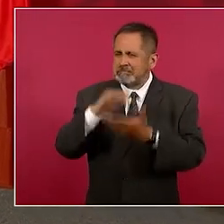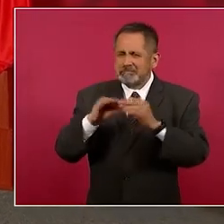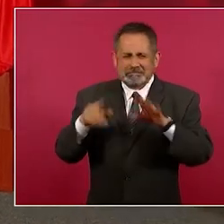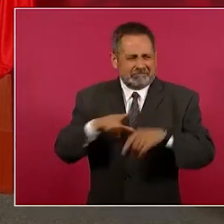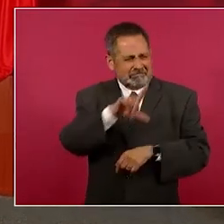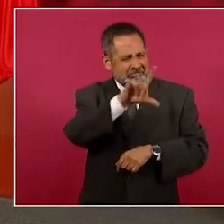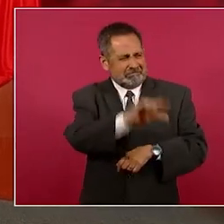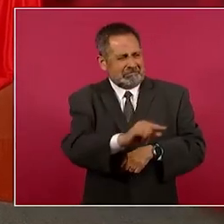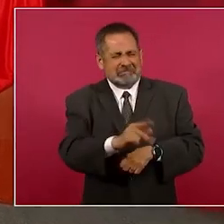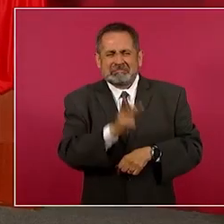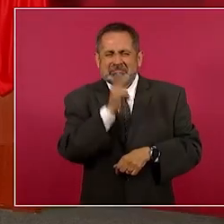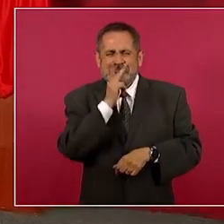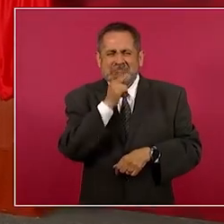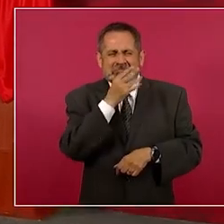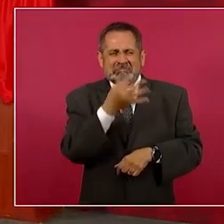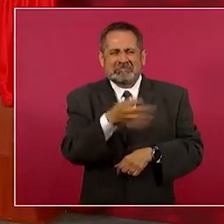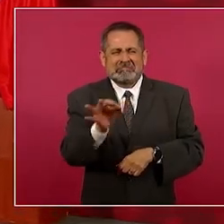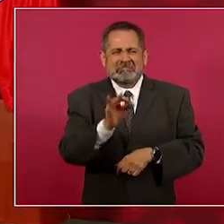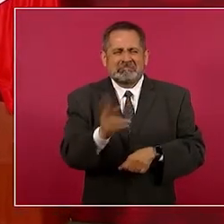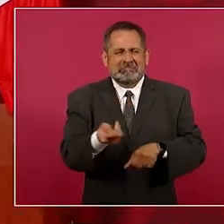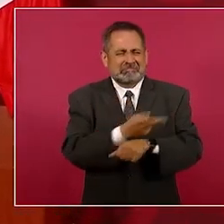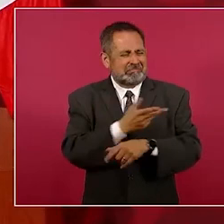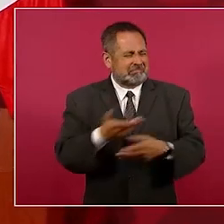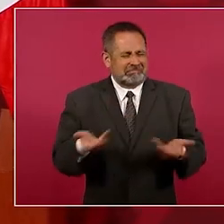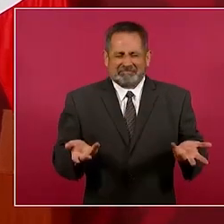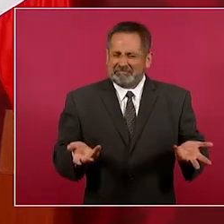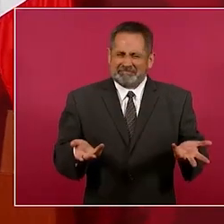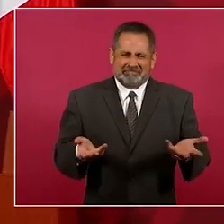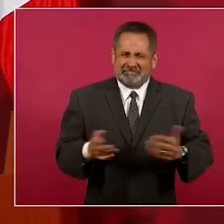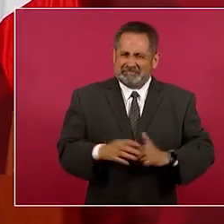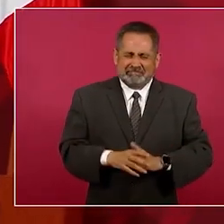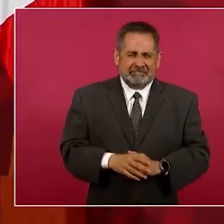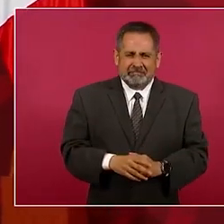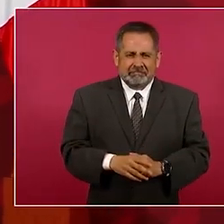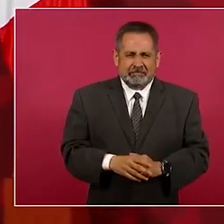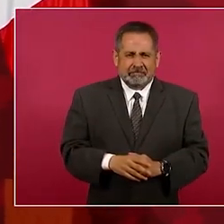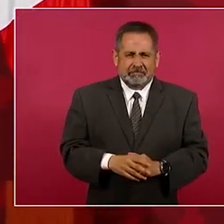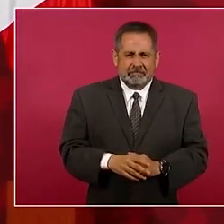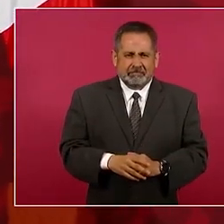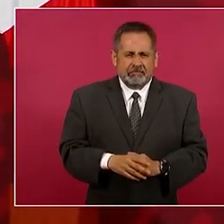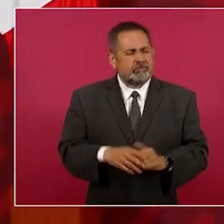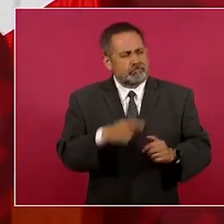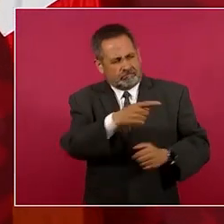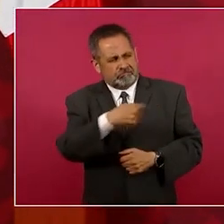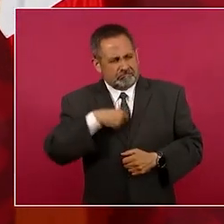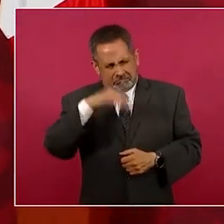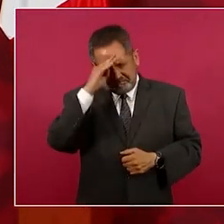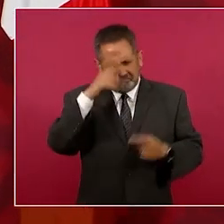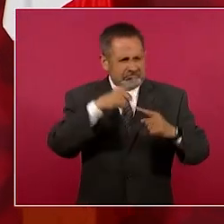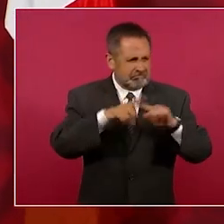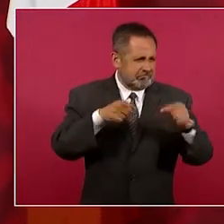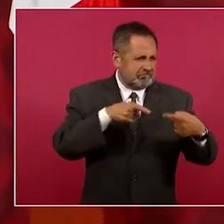la vulgaridad una cosa es este tener diferencias ¿no?